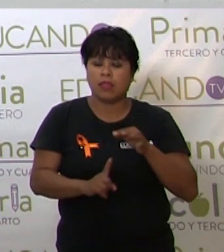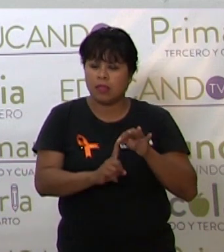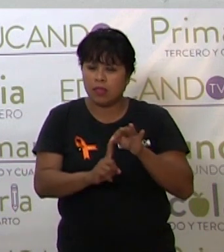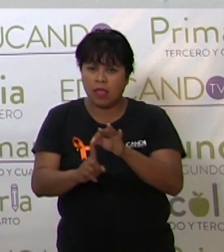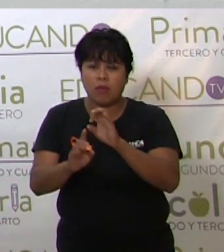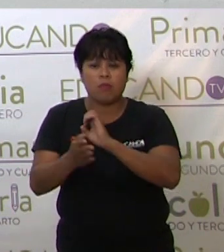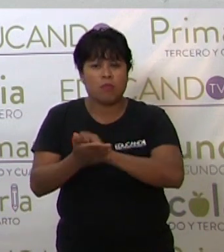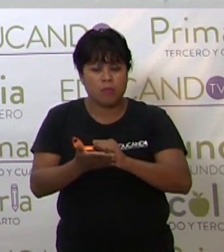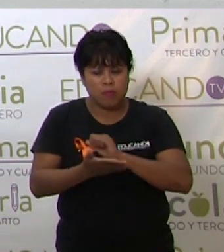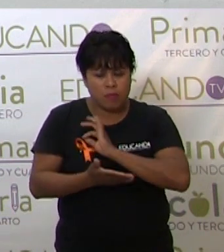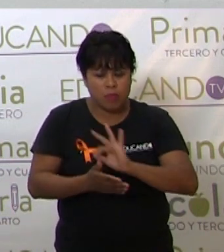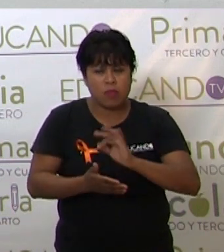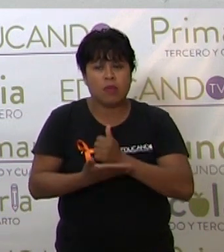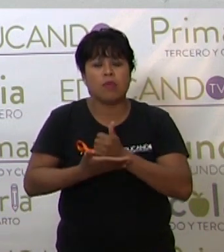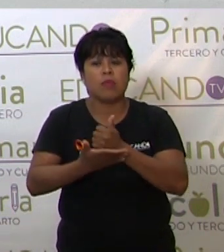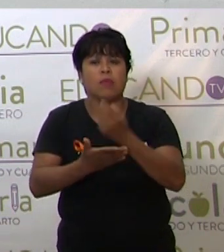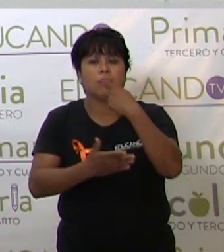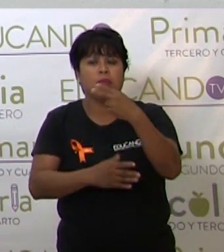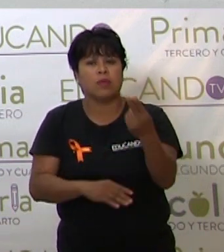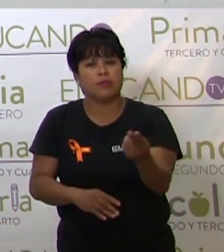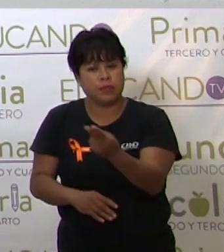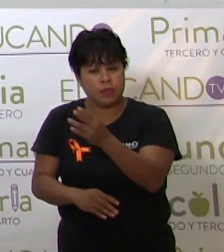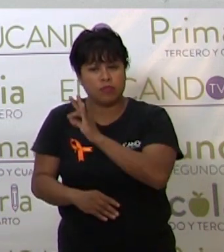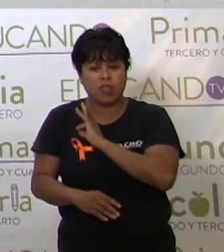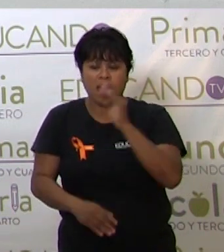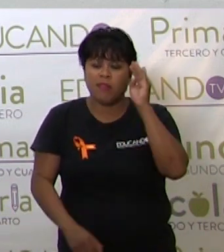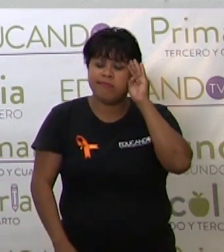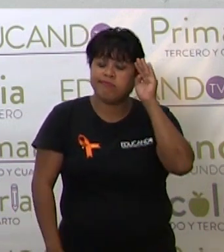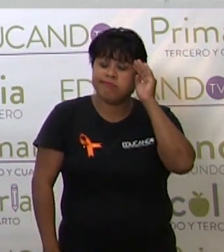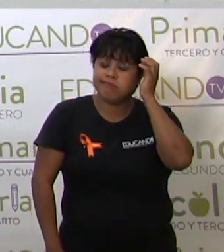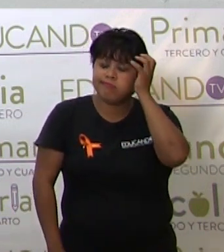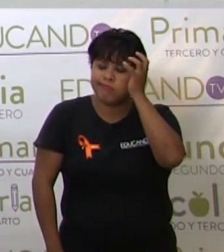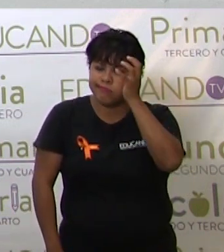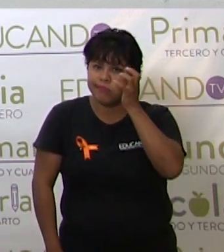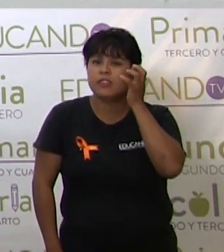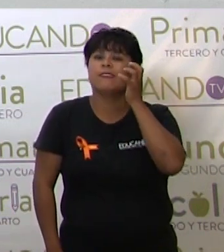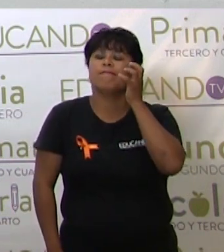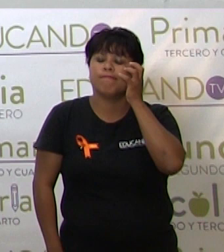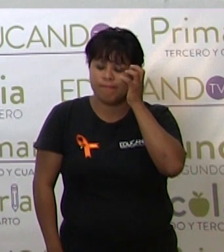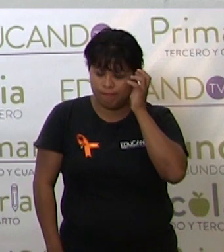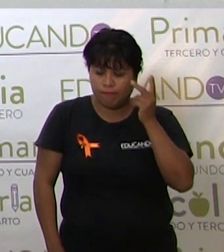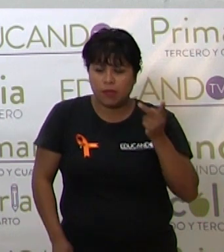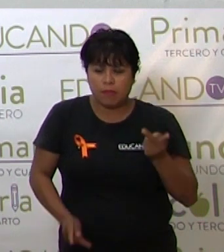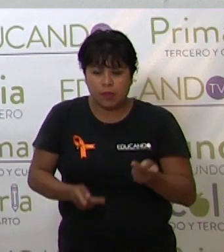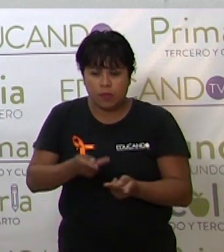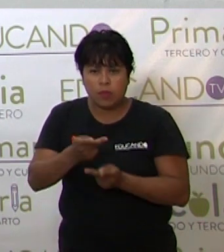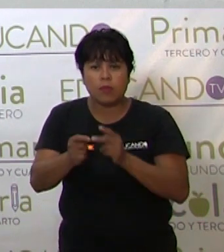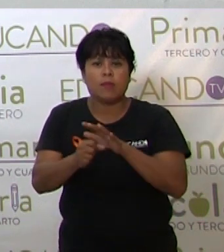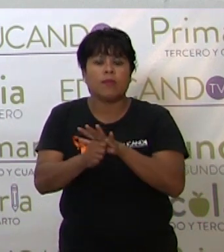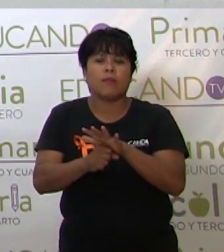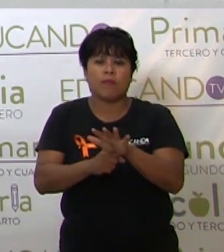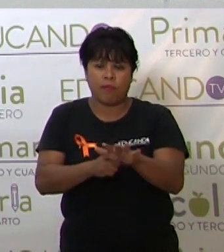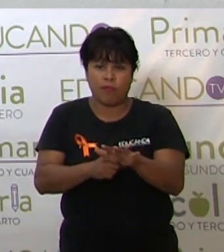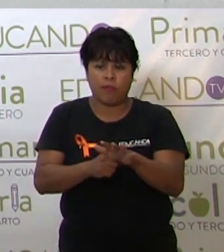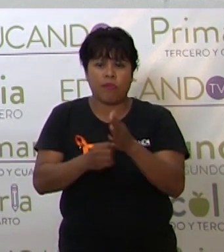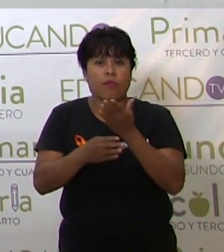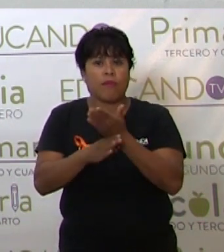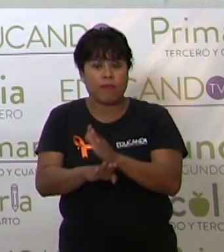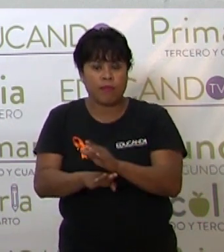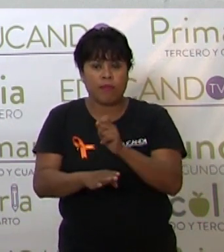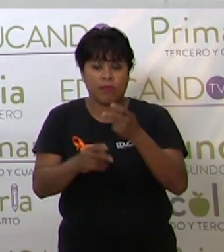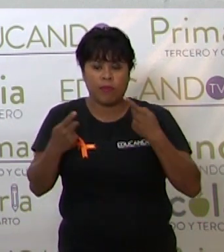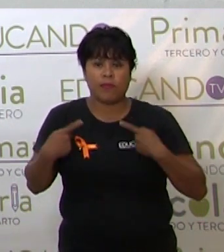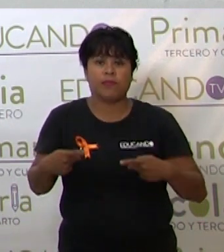encaminar para que ustedes reflexionaran y formularan sus propias preguntas acerca del